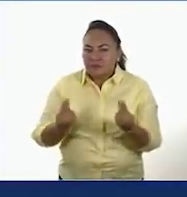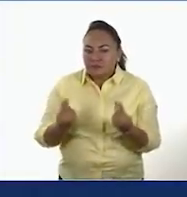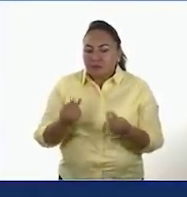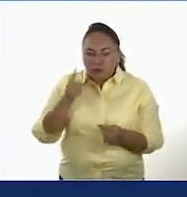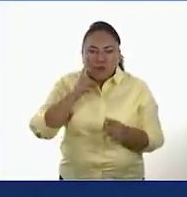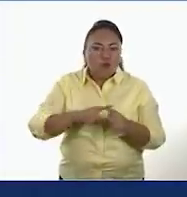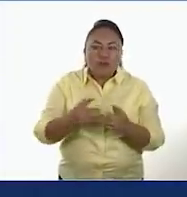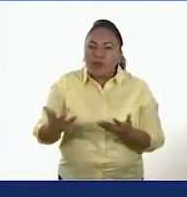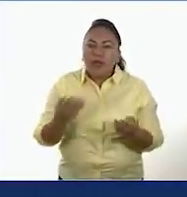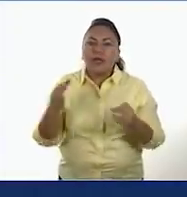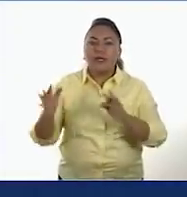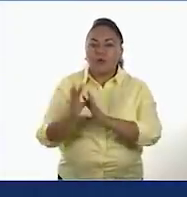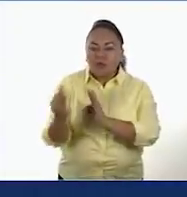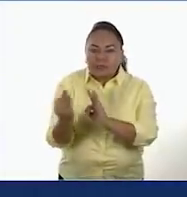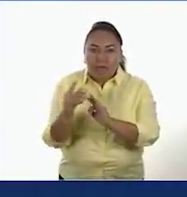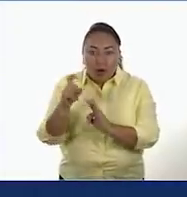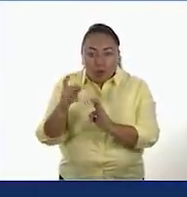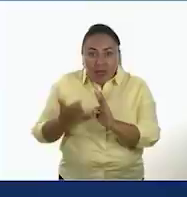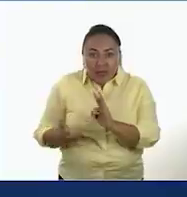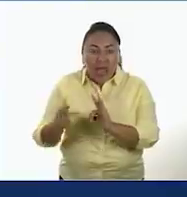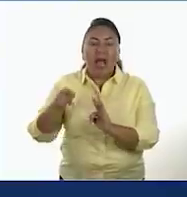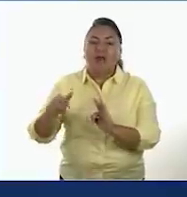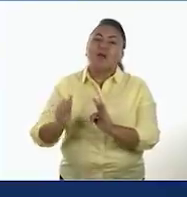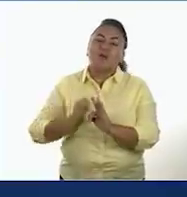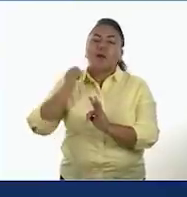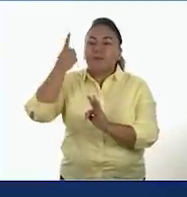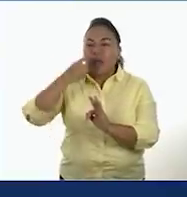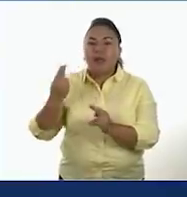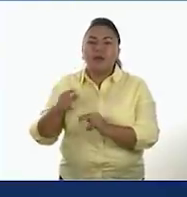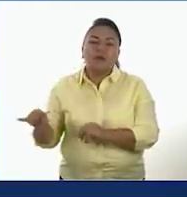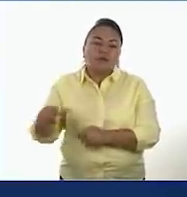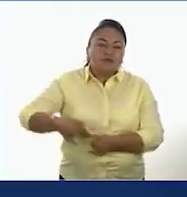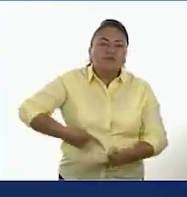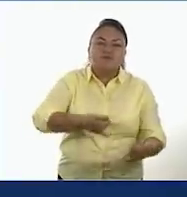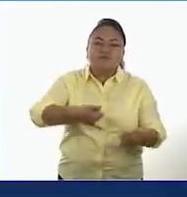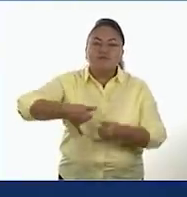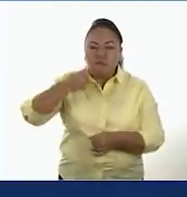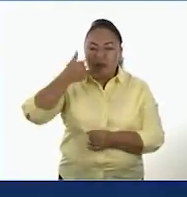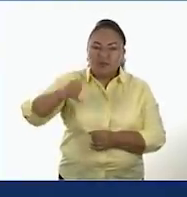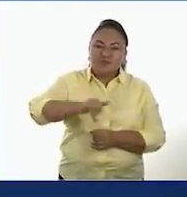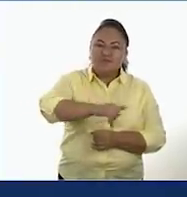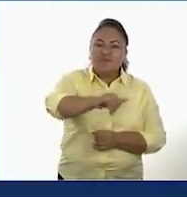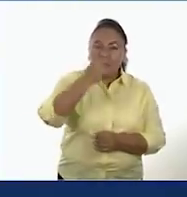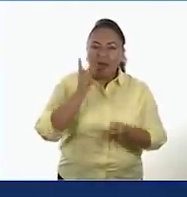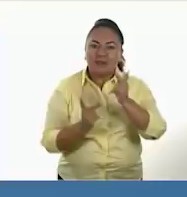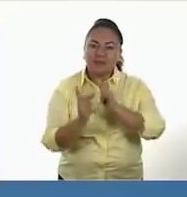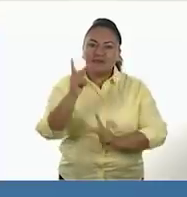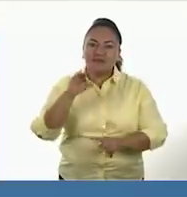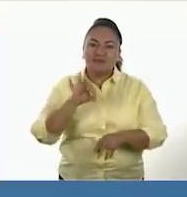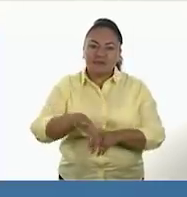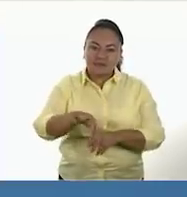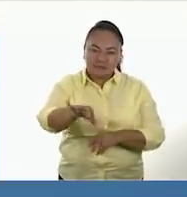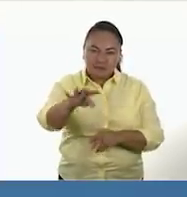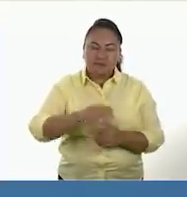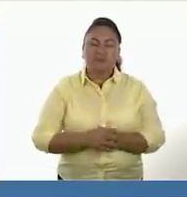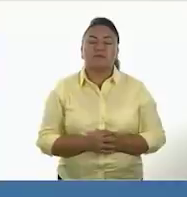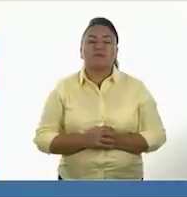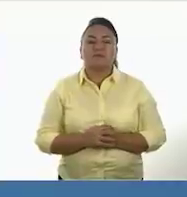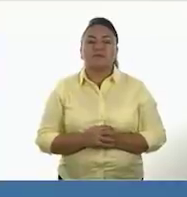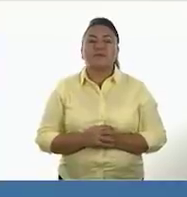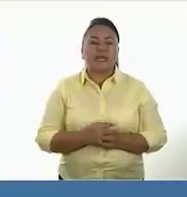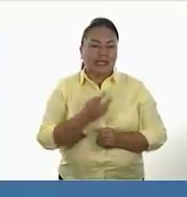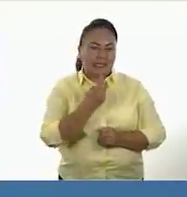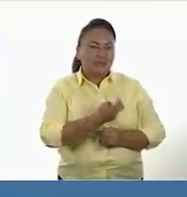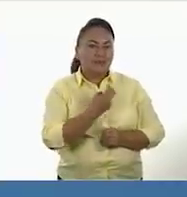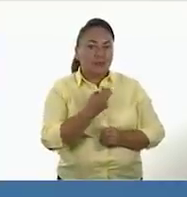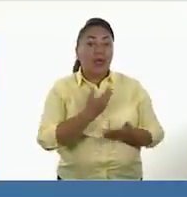en donde poder satisfacer la necesidad de regar sus cultivos. Ok. Entonces te invito María a ya